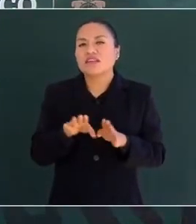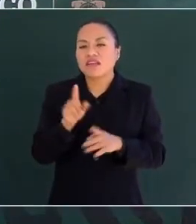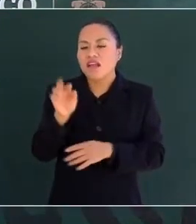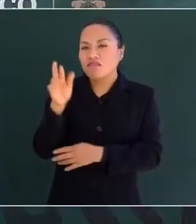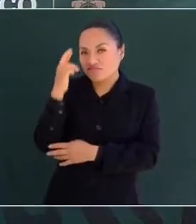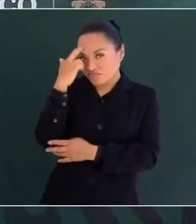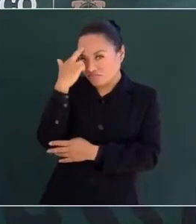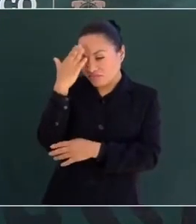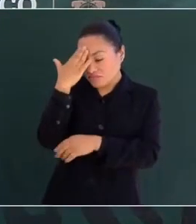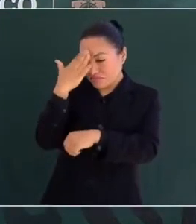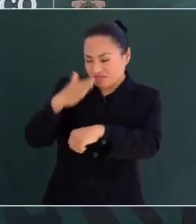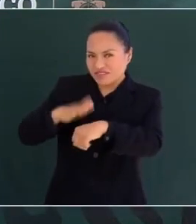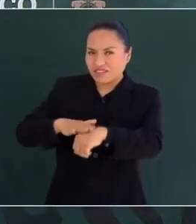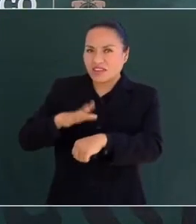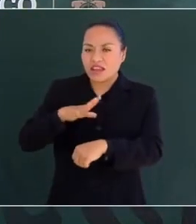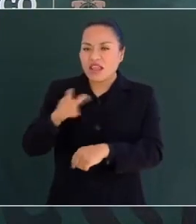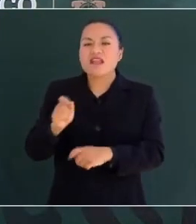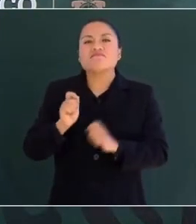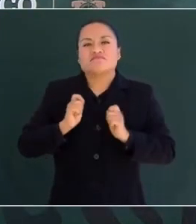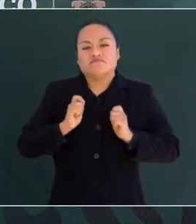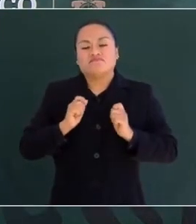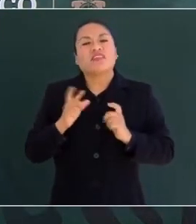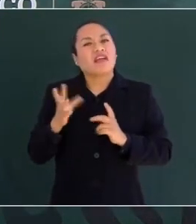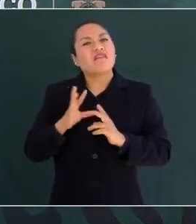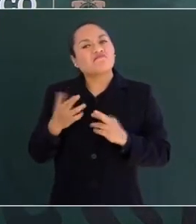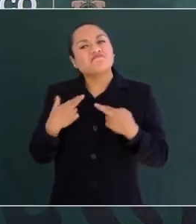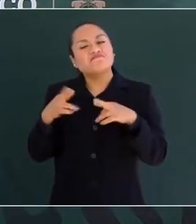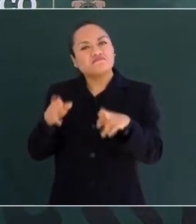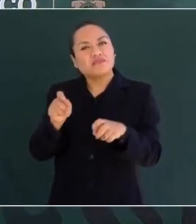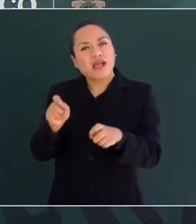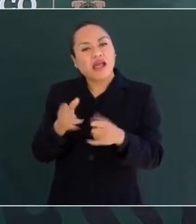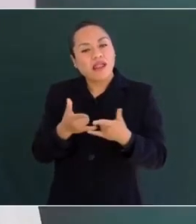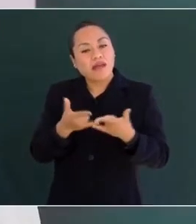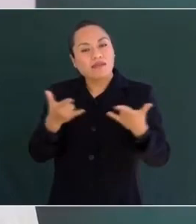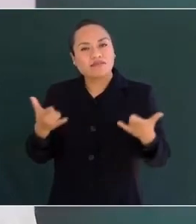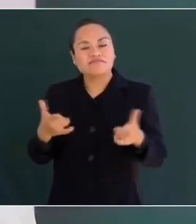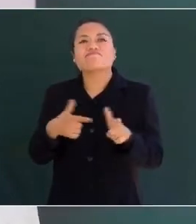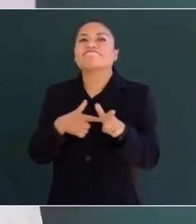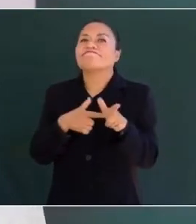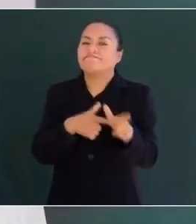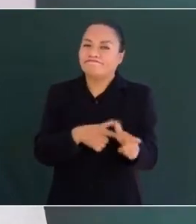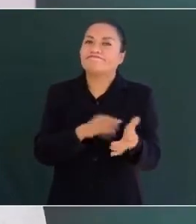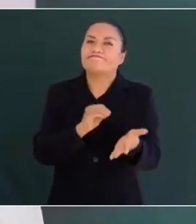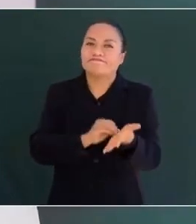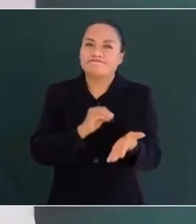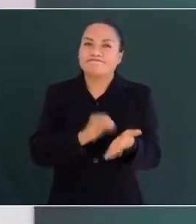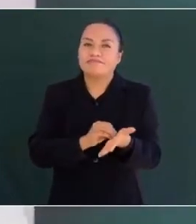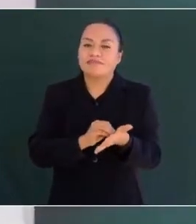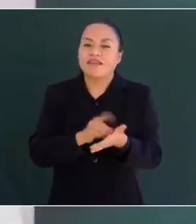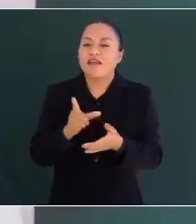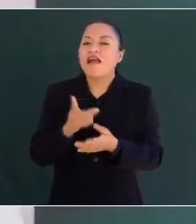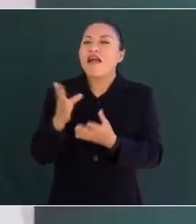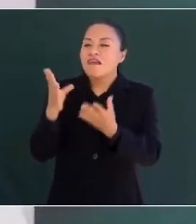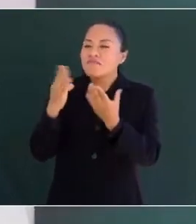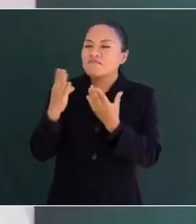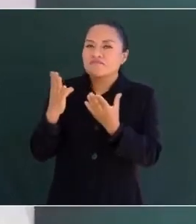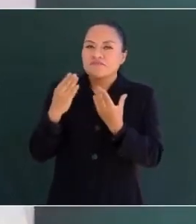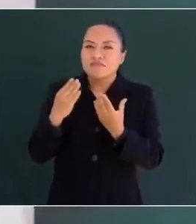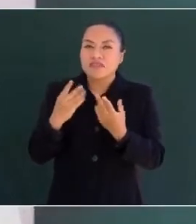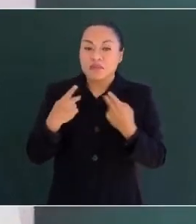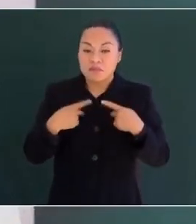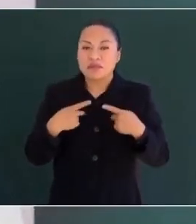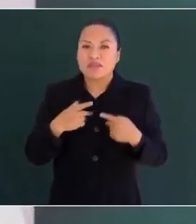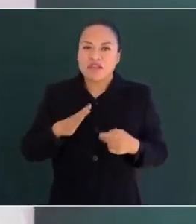Independencia representa mantener viva nuestra historia con sus lecciones y legados. Los